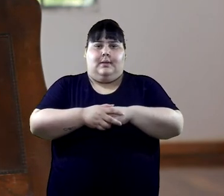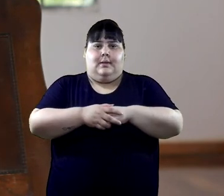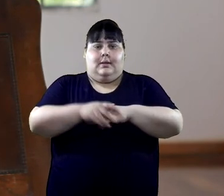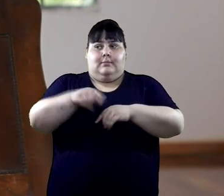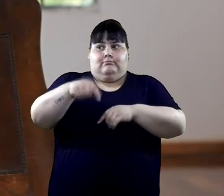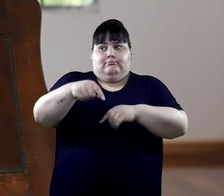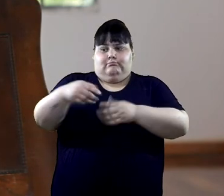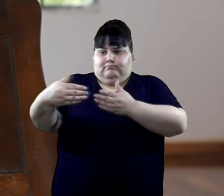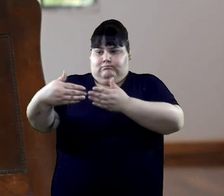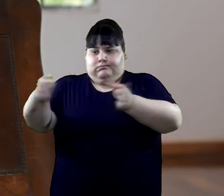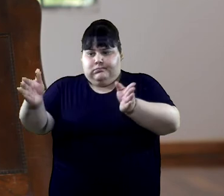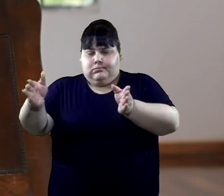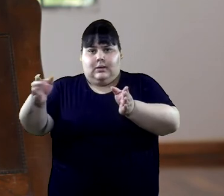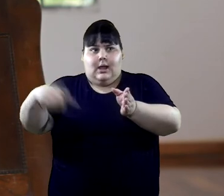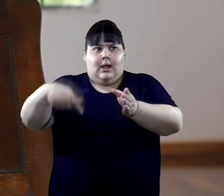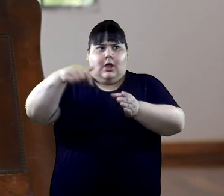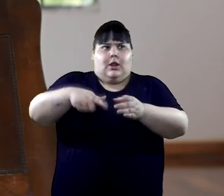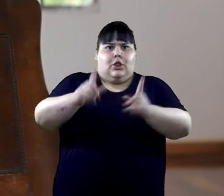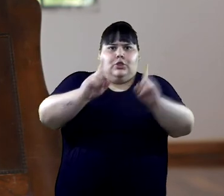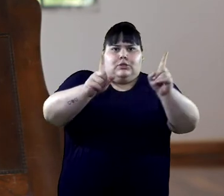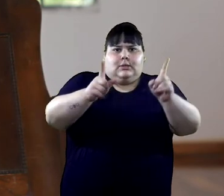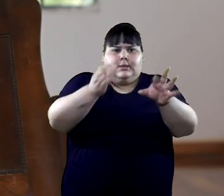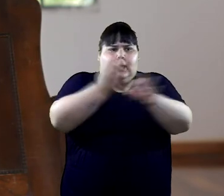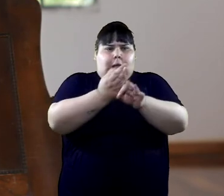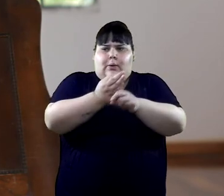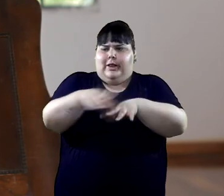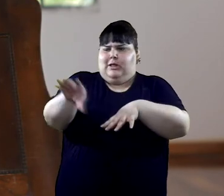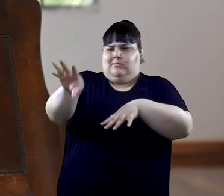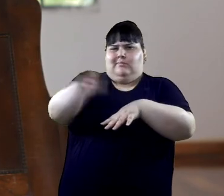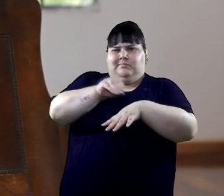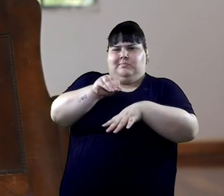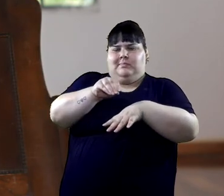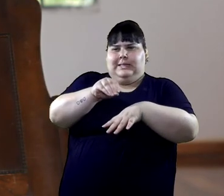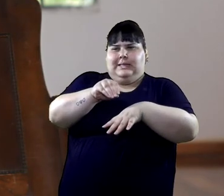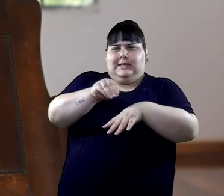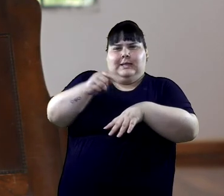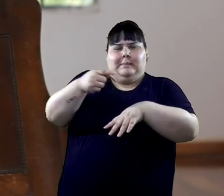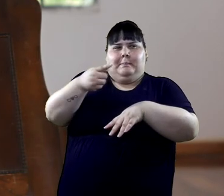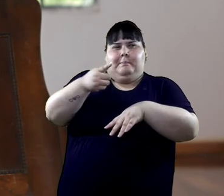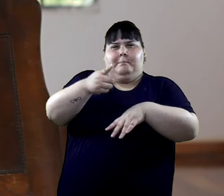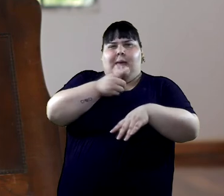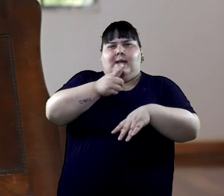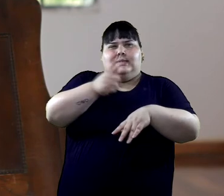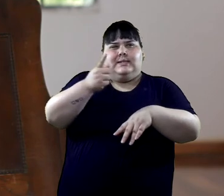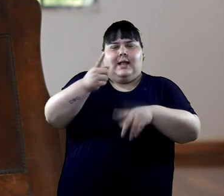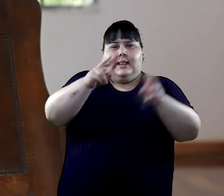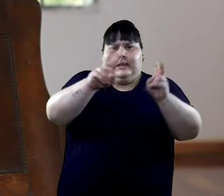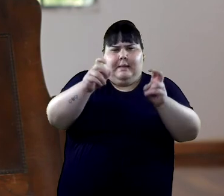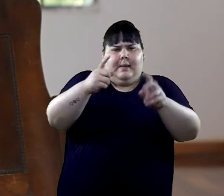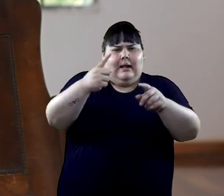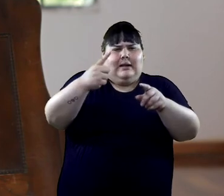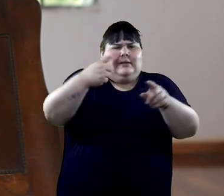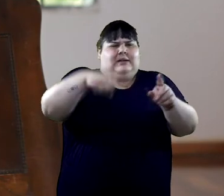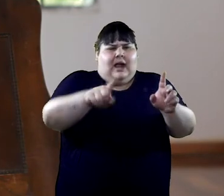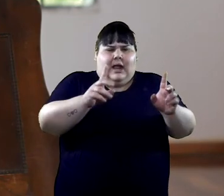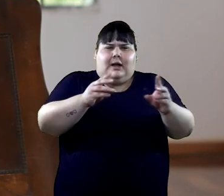y el docente y la escuela lo toman como cuestiones que movilizan.